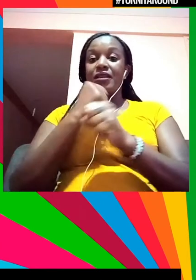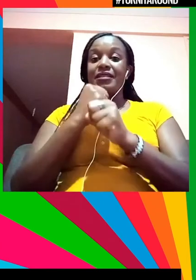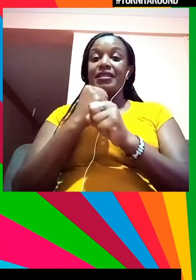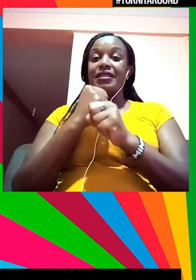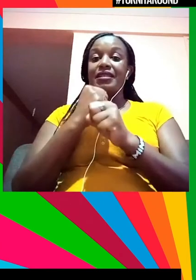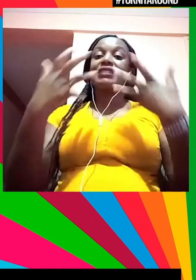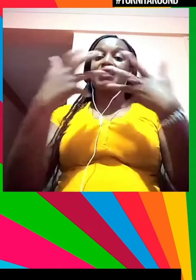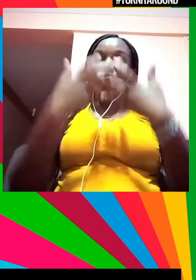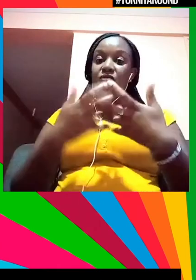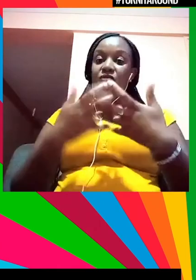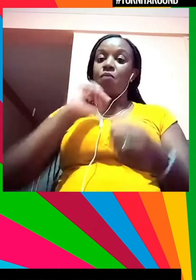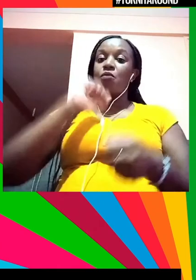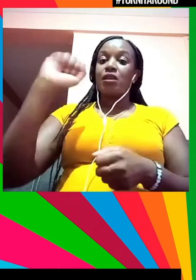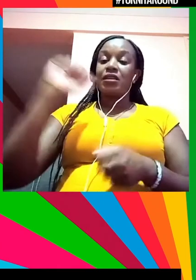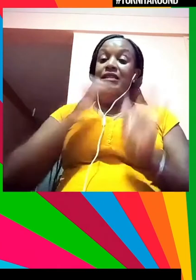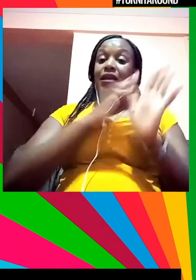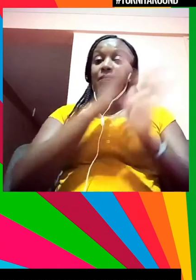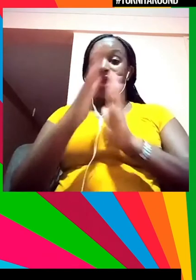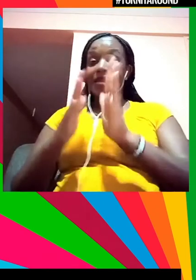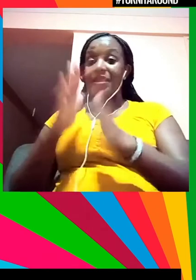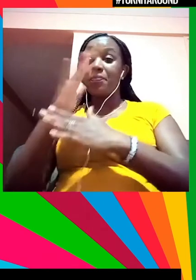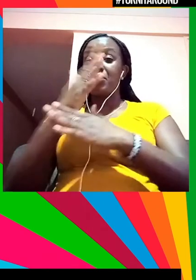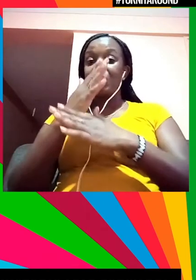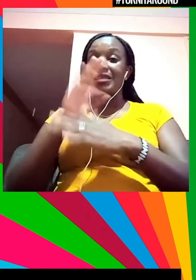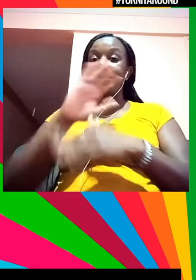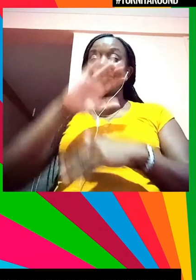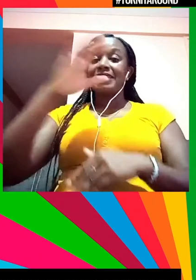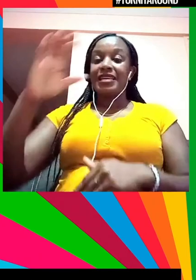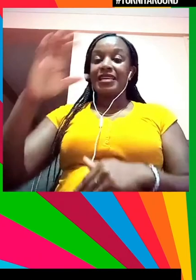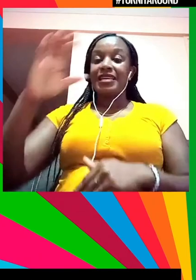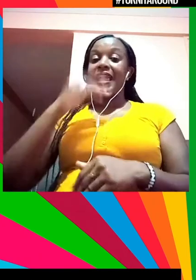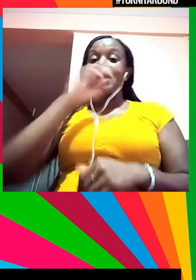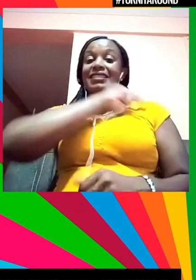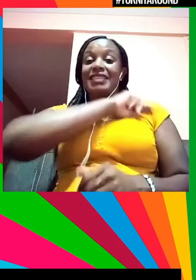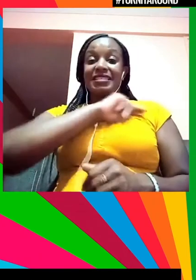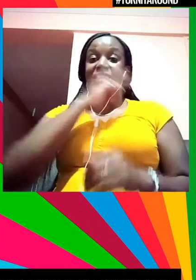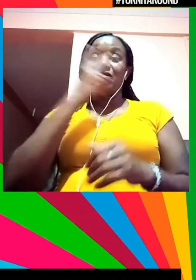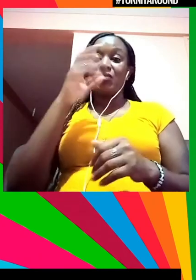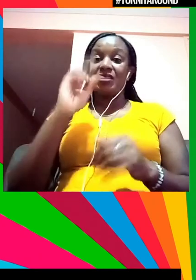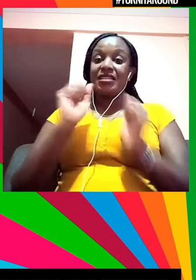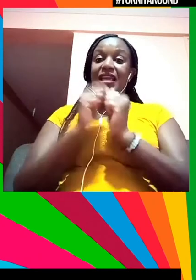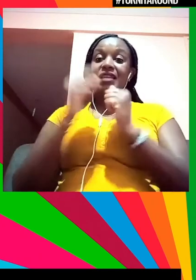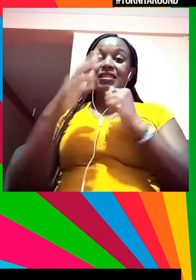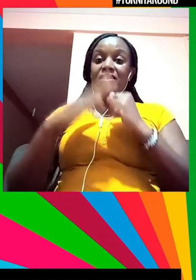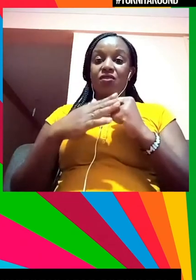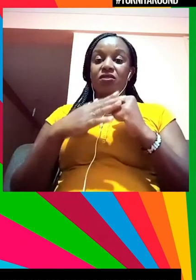temas de política y arquitectura, ciudad y naturaleza. En la